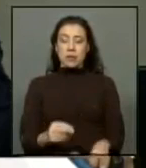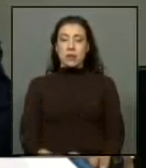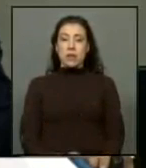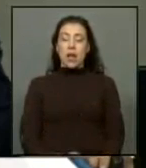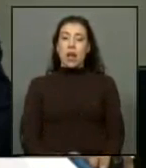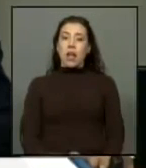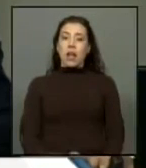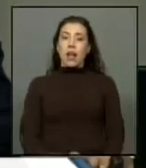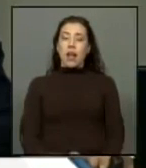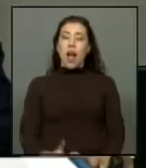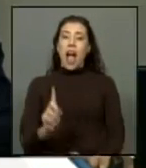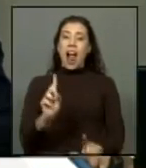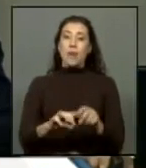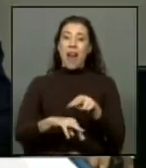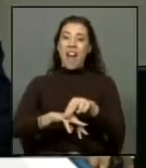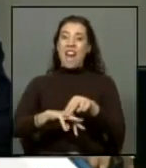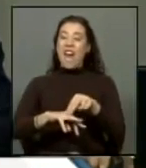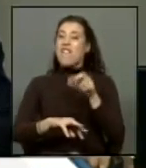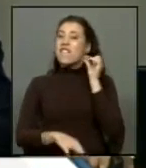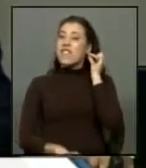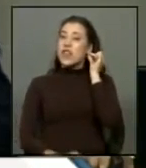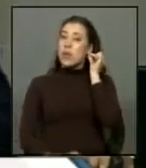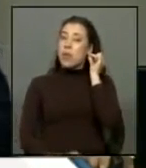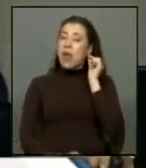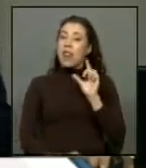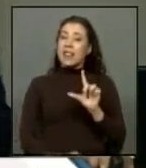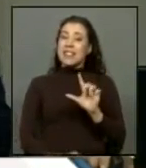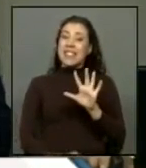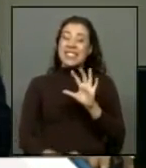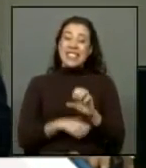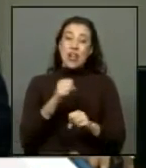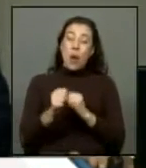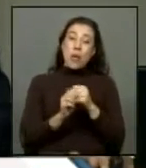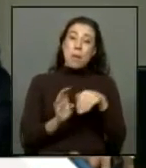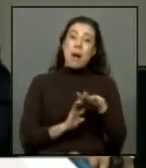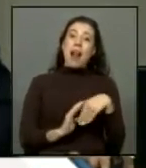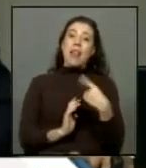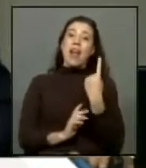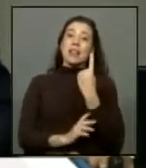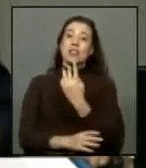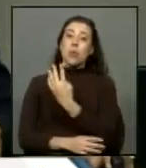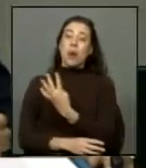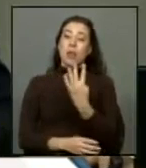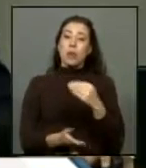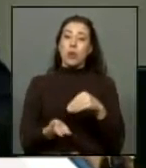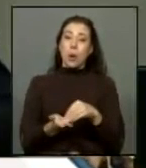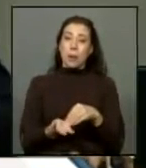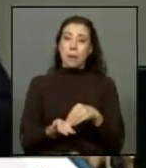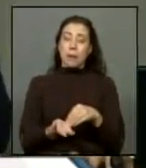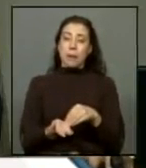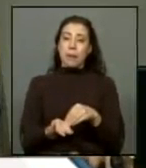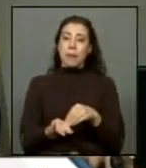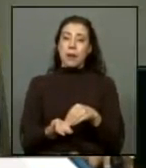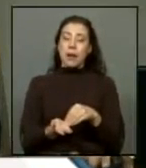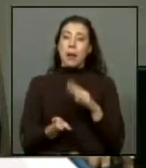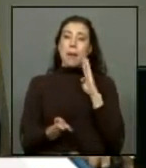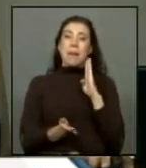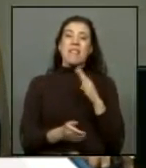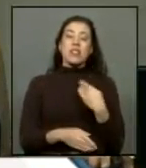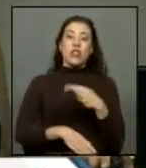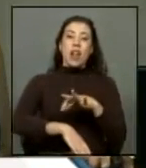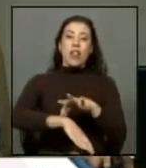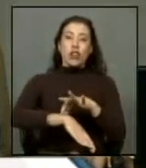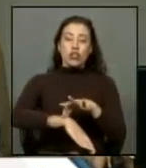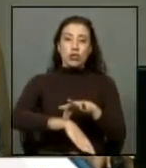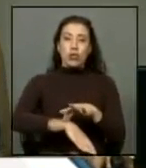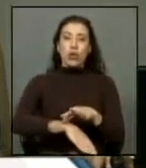algunas viubas de 75 años o más reciben 144.000 los beneficios médicos